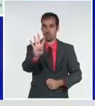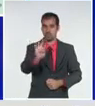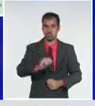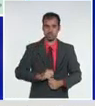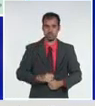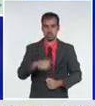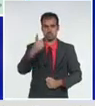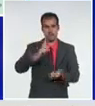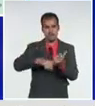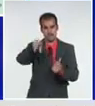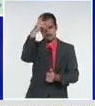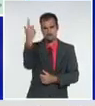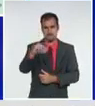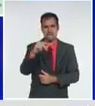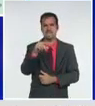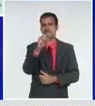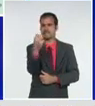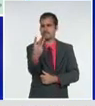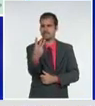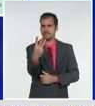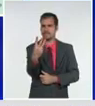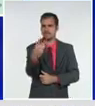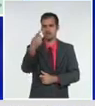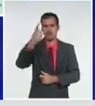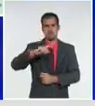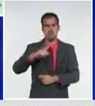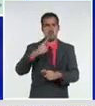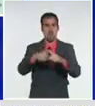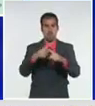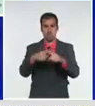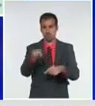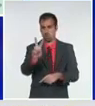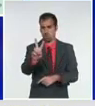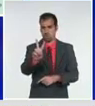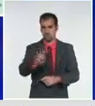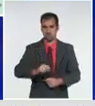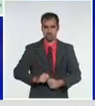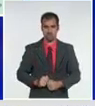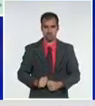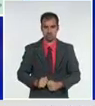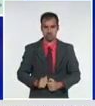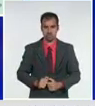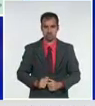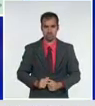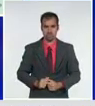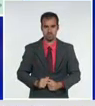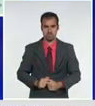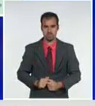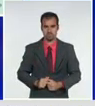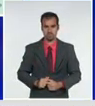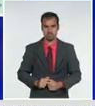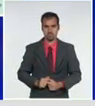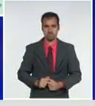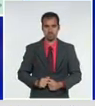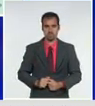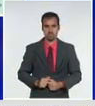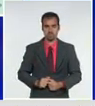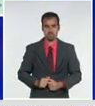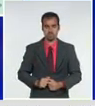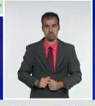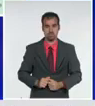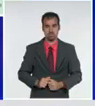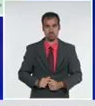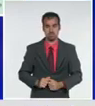Palmira 3, y Cruces 2. Y, de todas formas, en este territorio, se adoptan medidas,